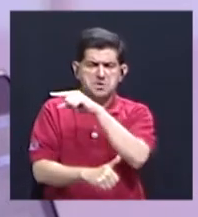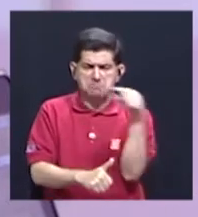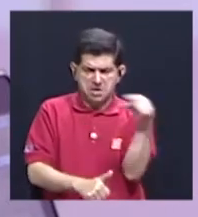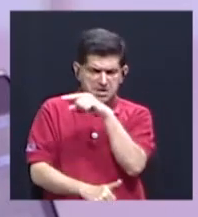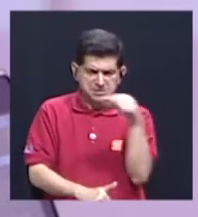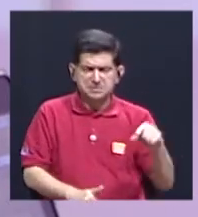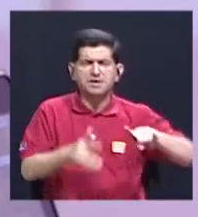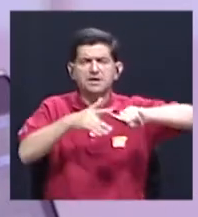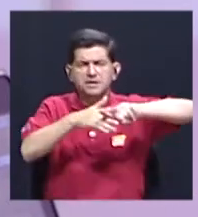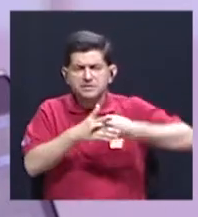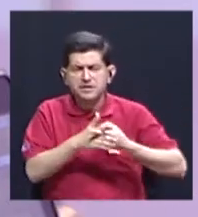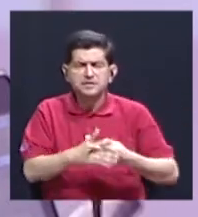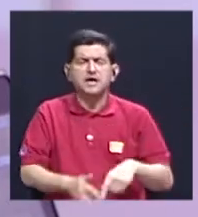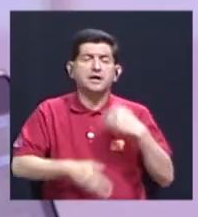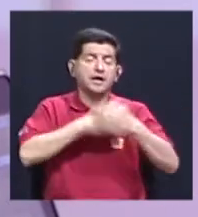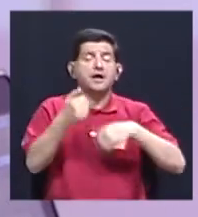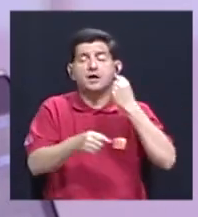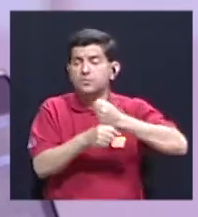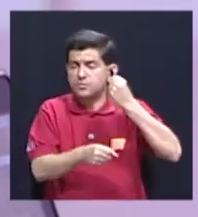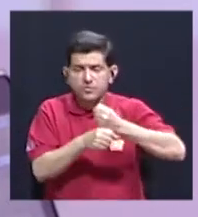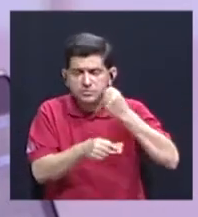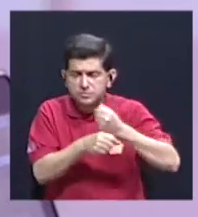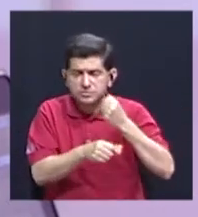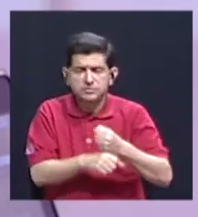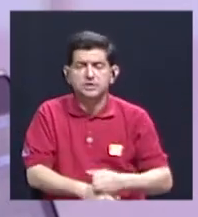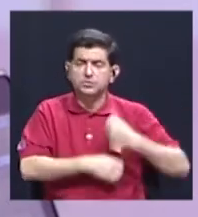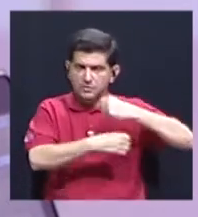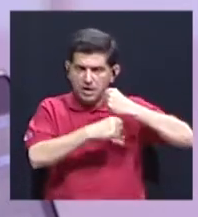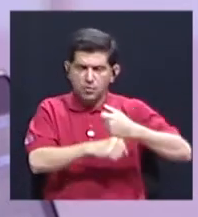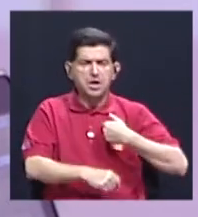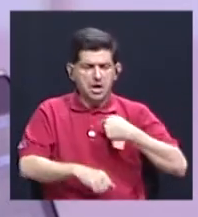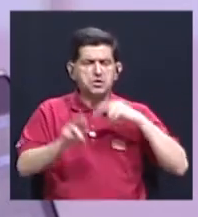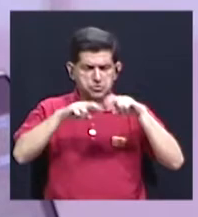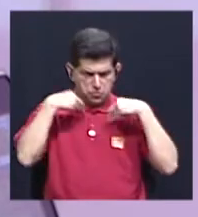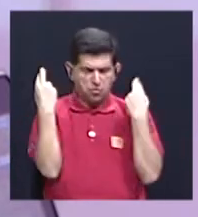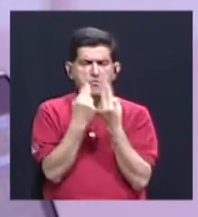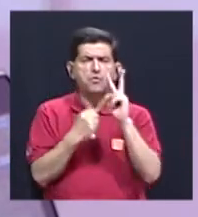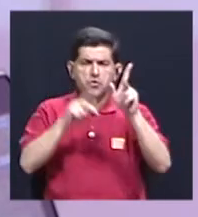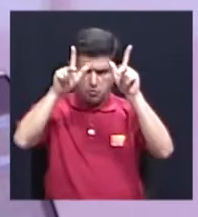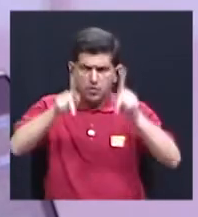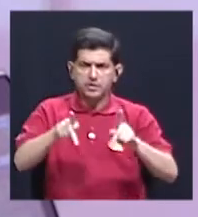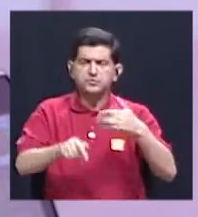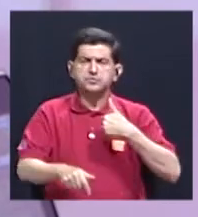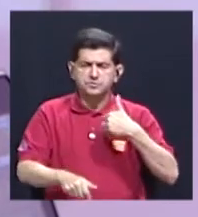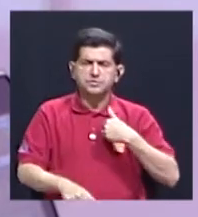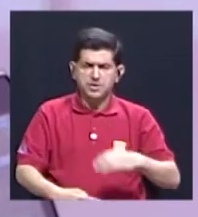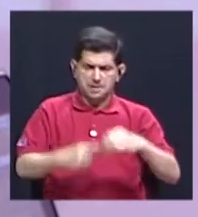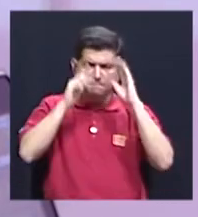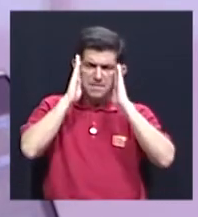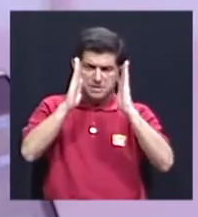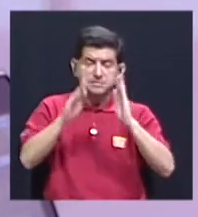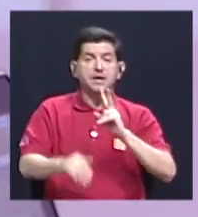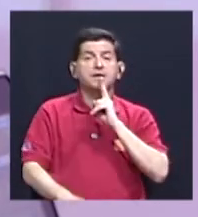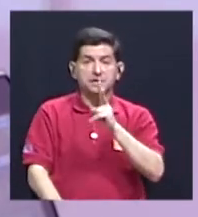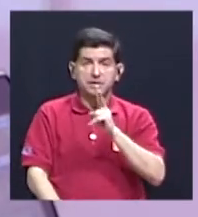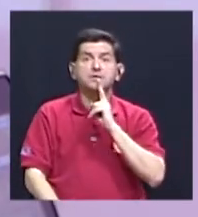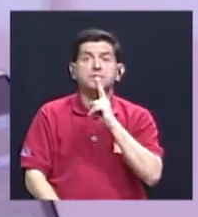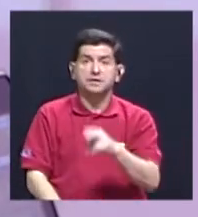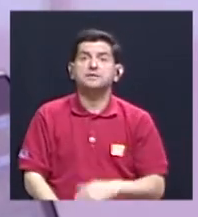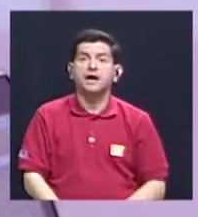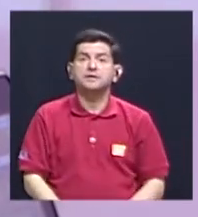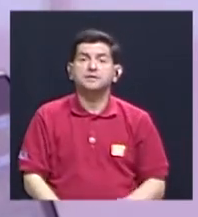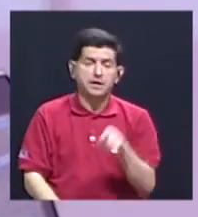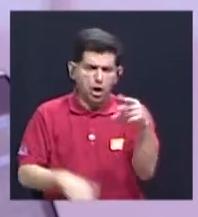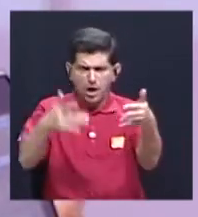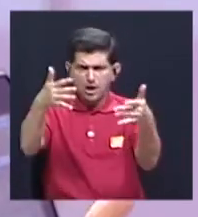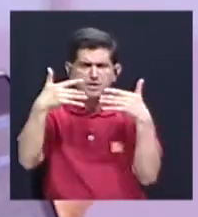y estábamos en pleno conflicto laboral, yo lo prioricé, me reuní con ellas dos y era cierto. En esos